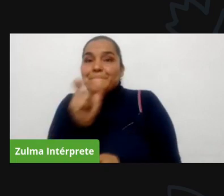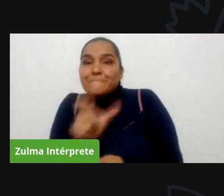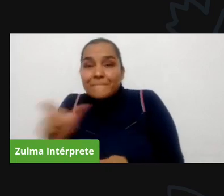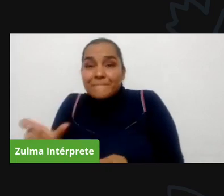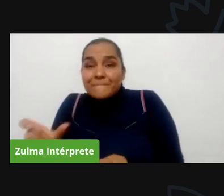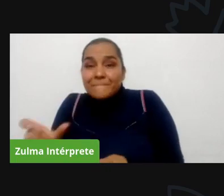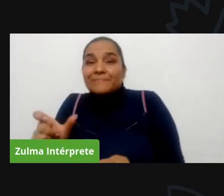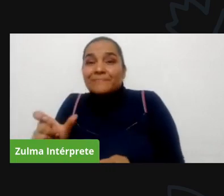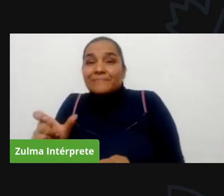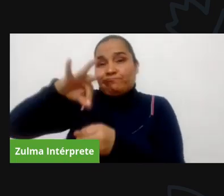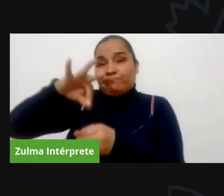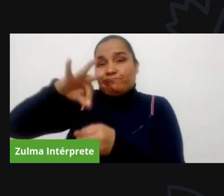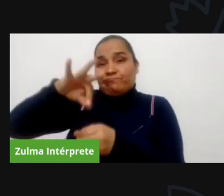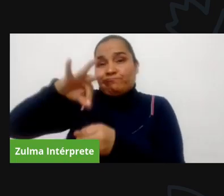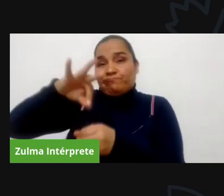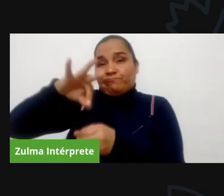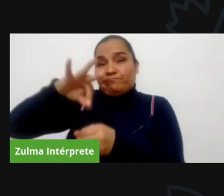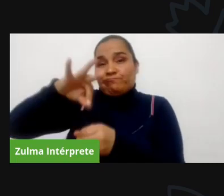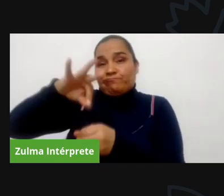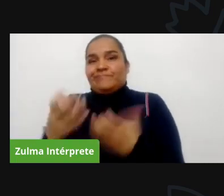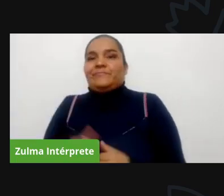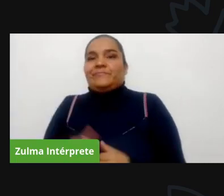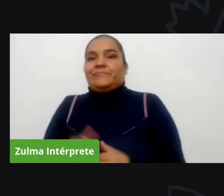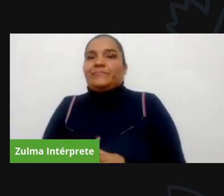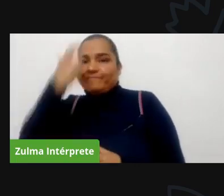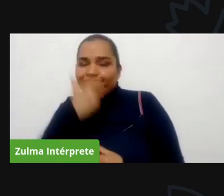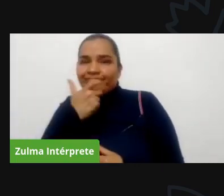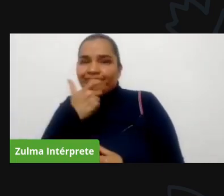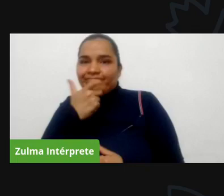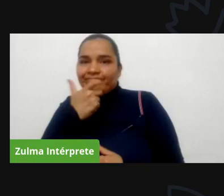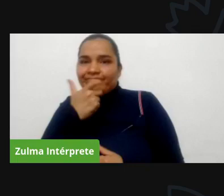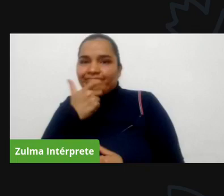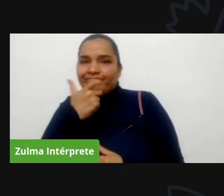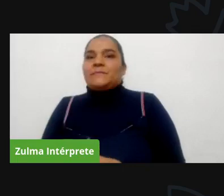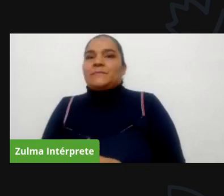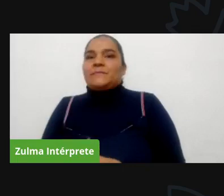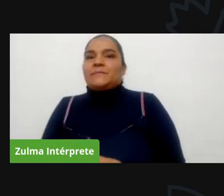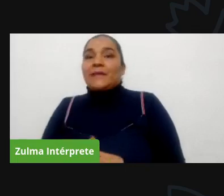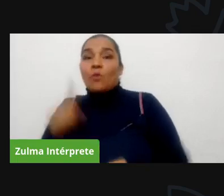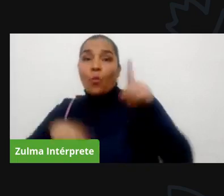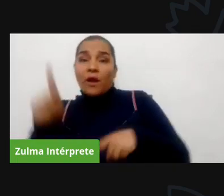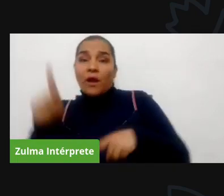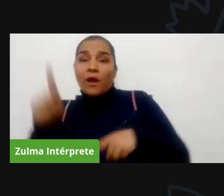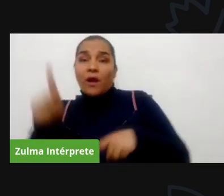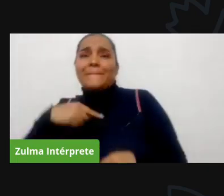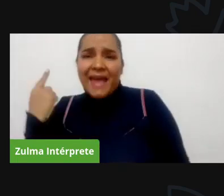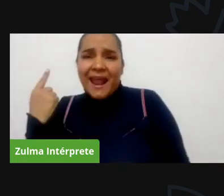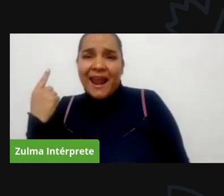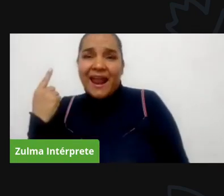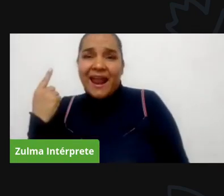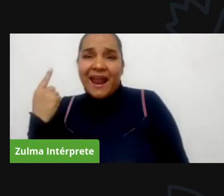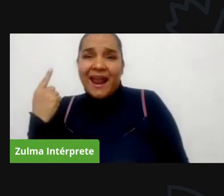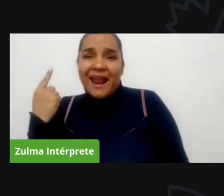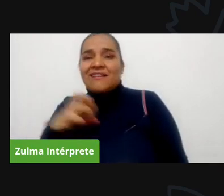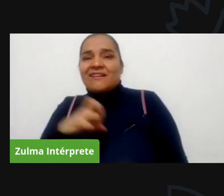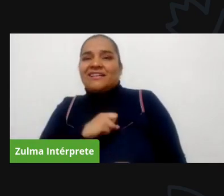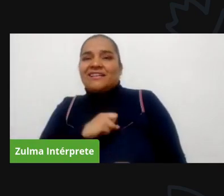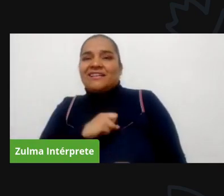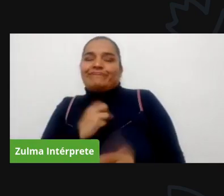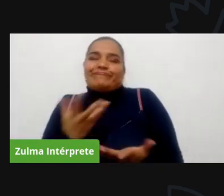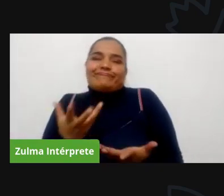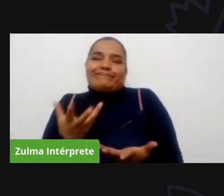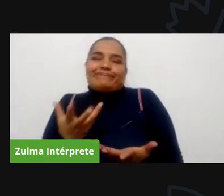que pierdan sientan que perdieron en frank halid como se debe en cualquier proceso electoral y para eso lo único que hay que garantizar es condiciones